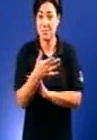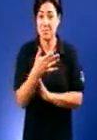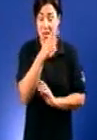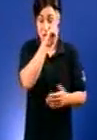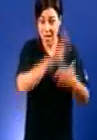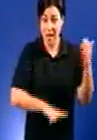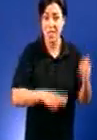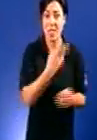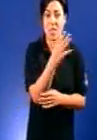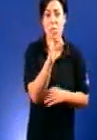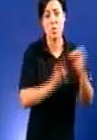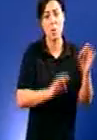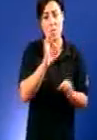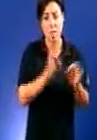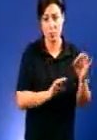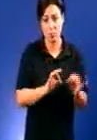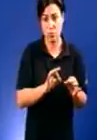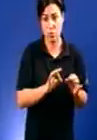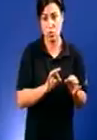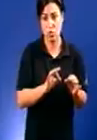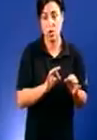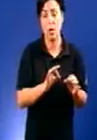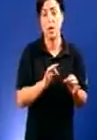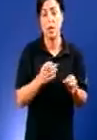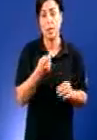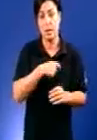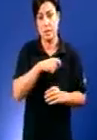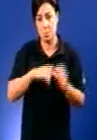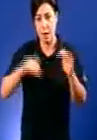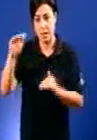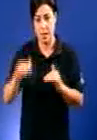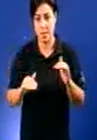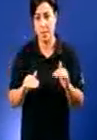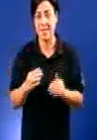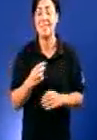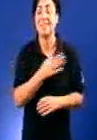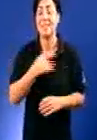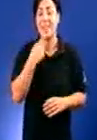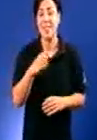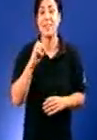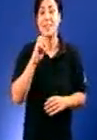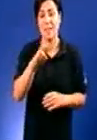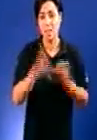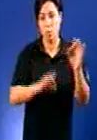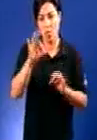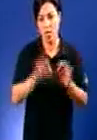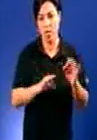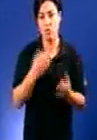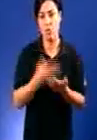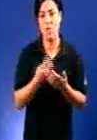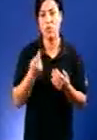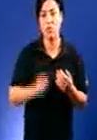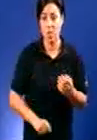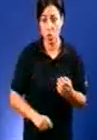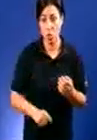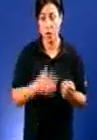das cortas do Estado español e significan o 13% da facturación. Eso significa un modelo baseado en especies de